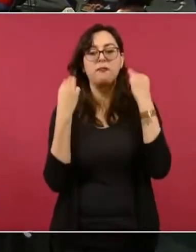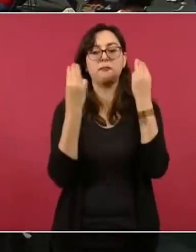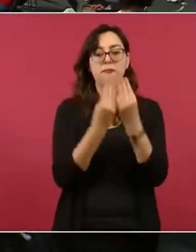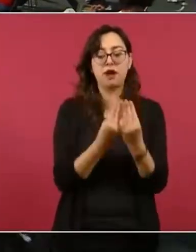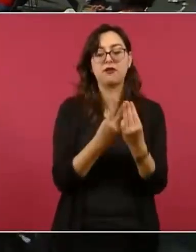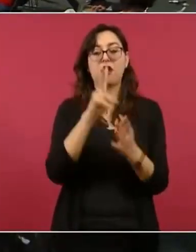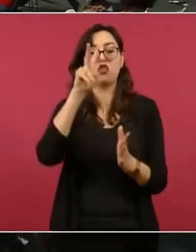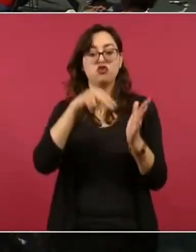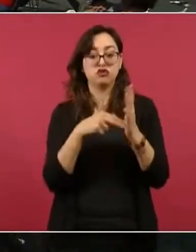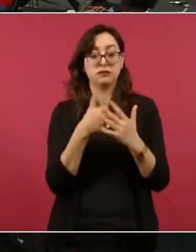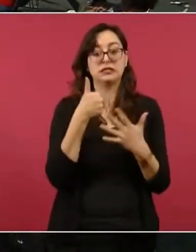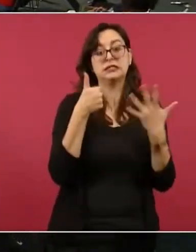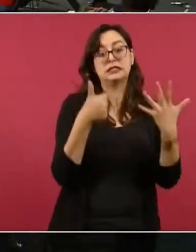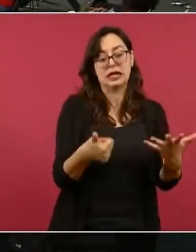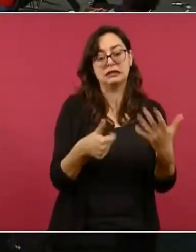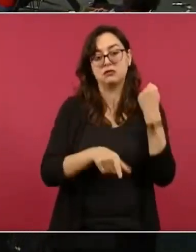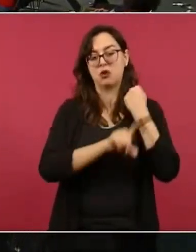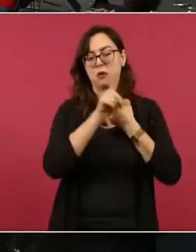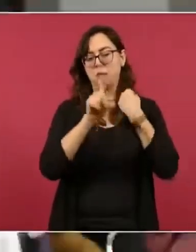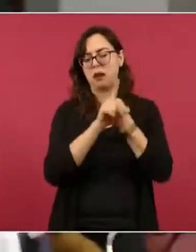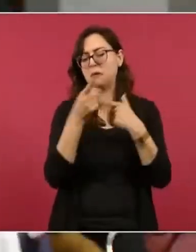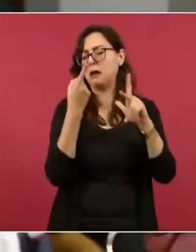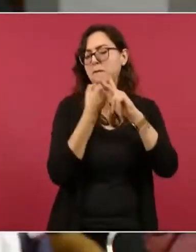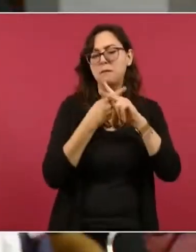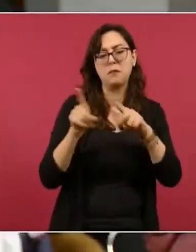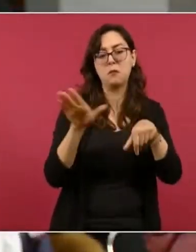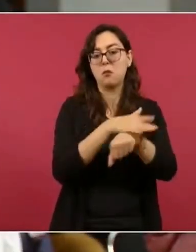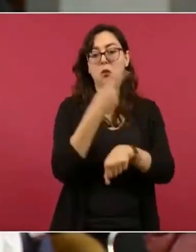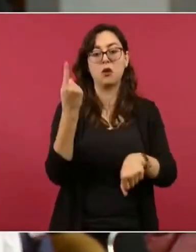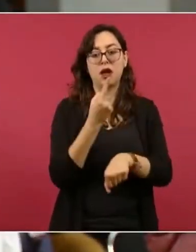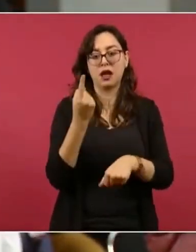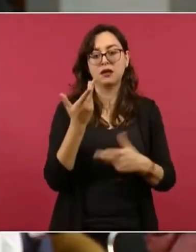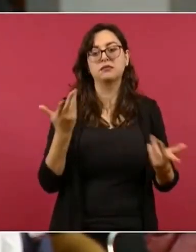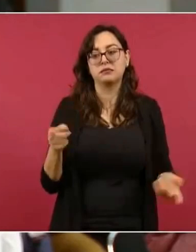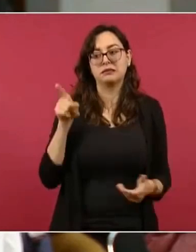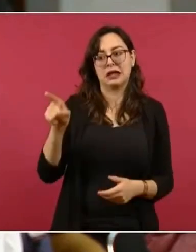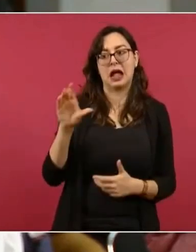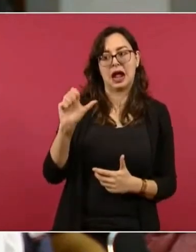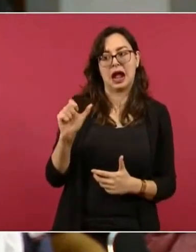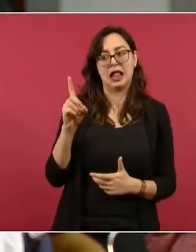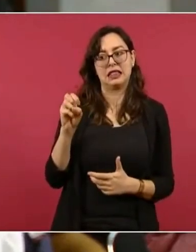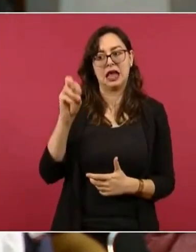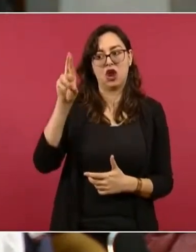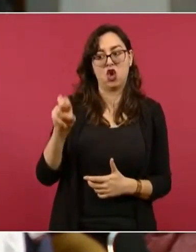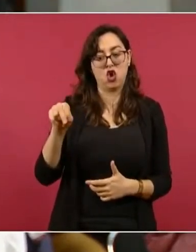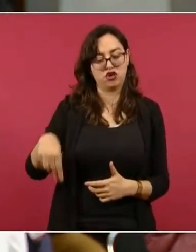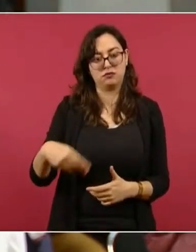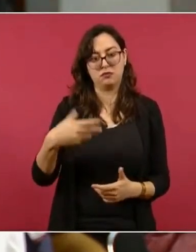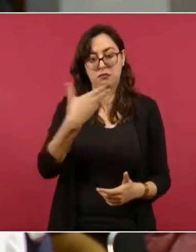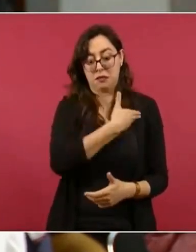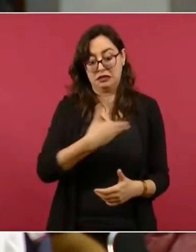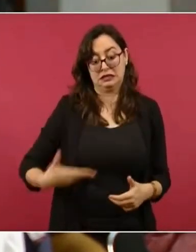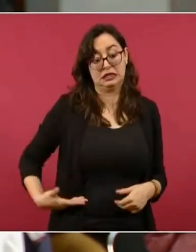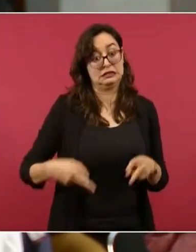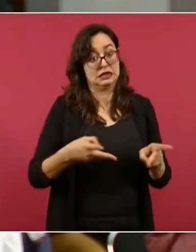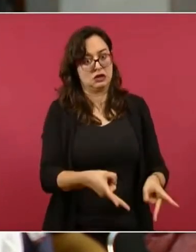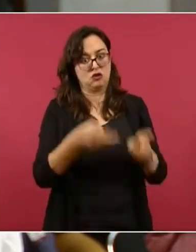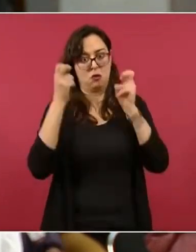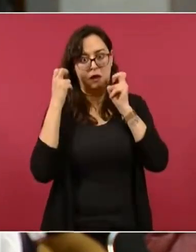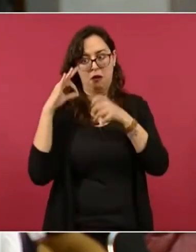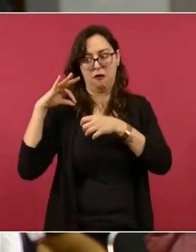le robaron a usted la presidencia, durante la falla de la guerra contra el narco muchas personas fueron detenidas de manera arbitraria,